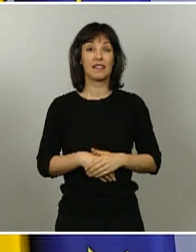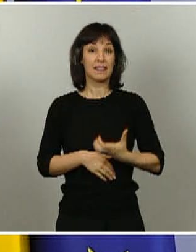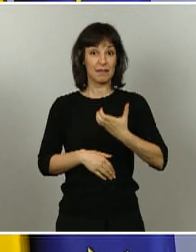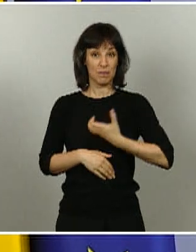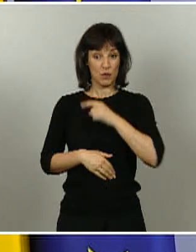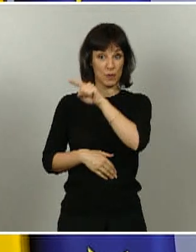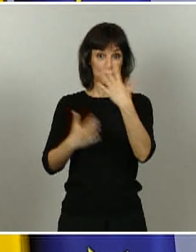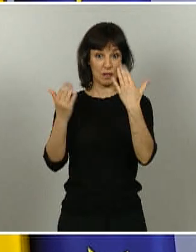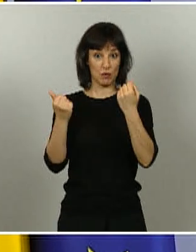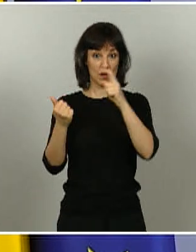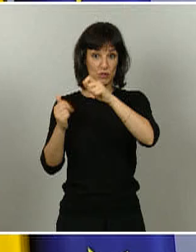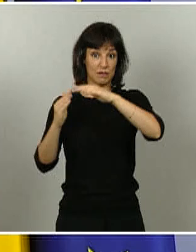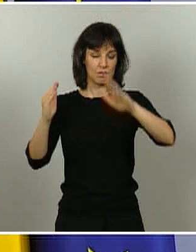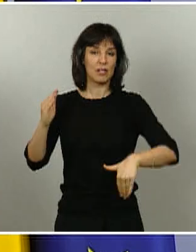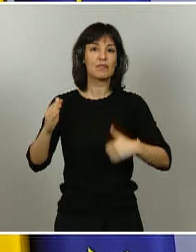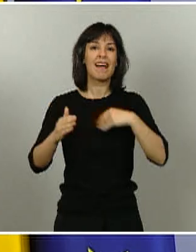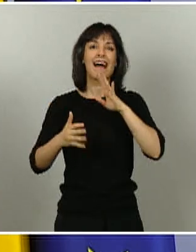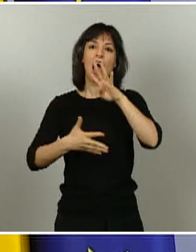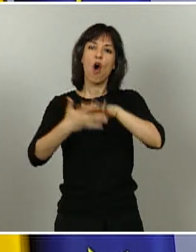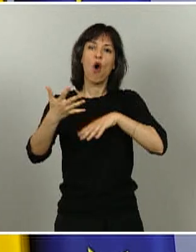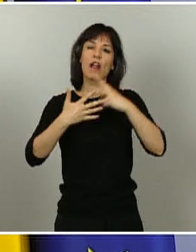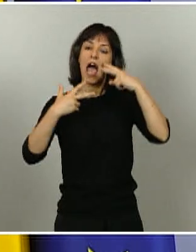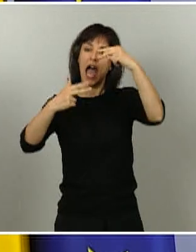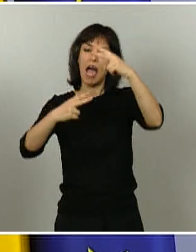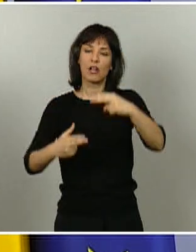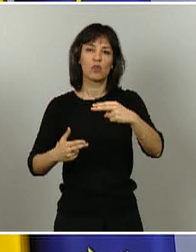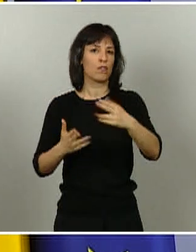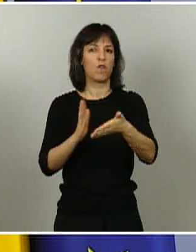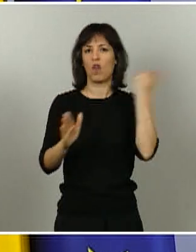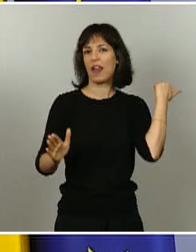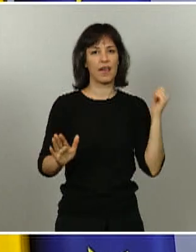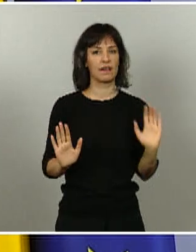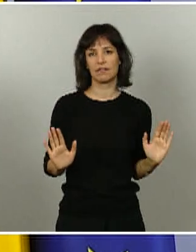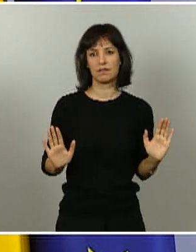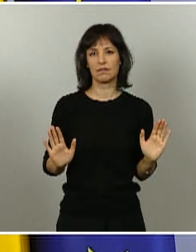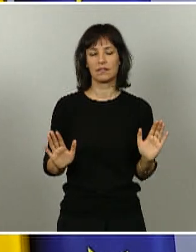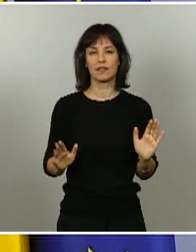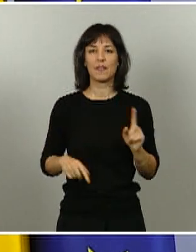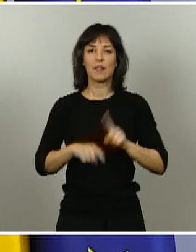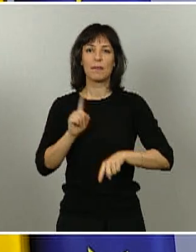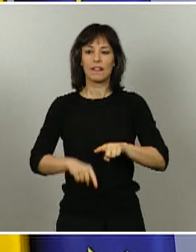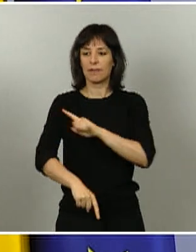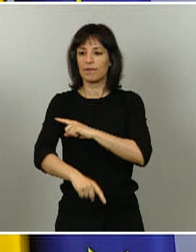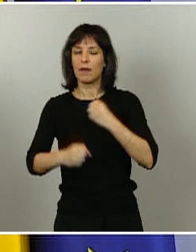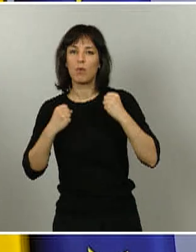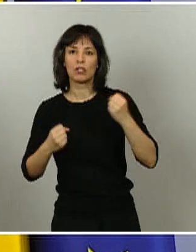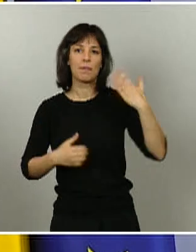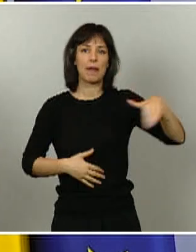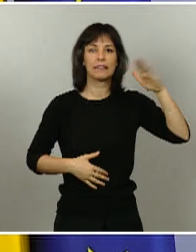eliminan las franjas que hasta ahora venían rigiendo determinadas actividades físicas y de paseo y por tanto ya no hará falta